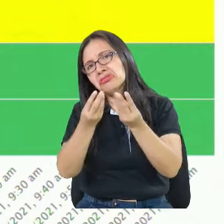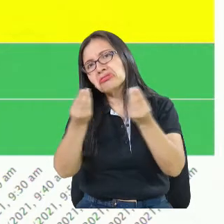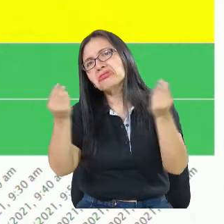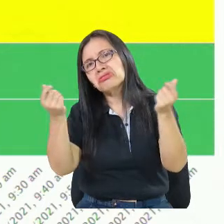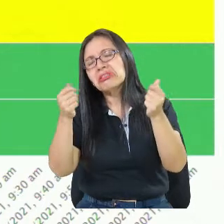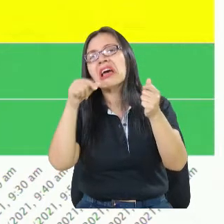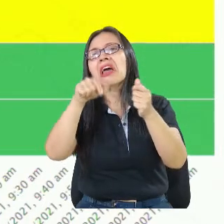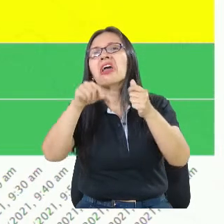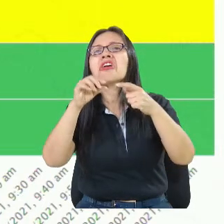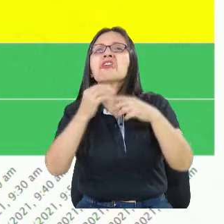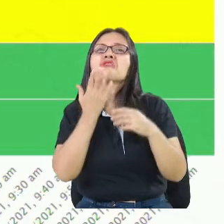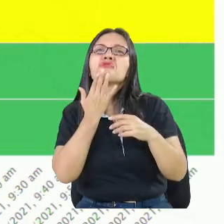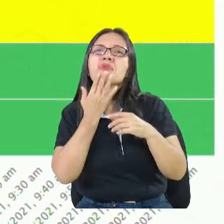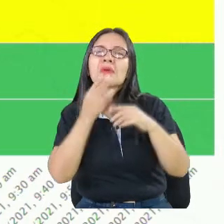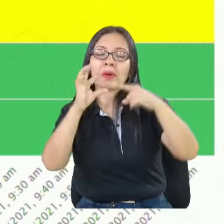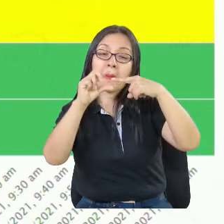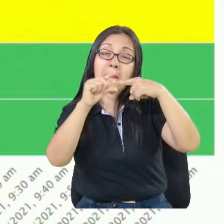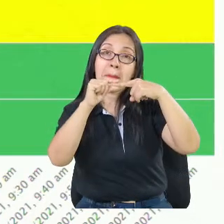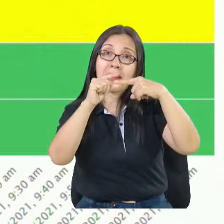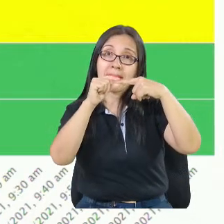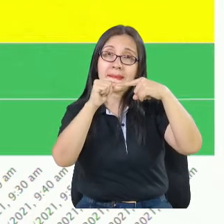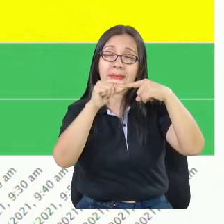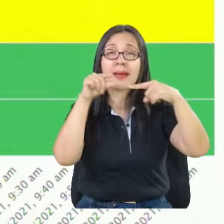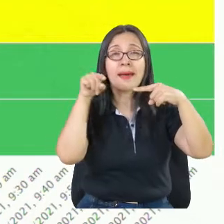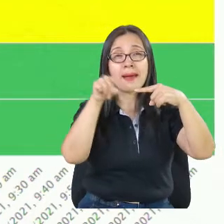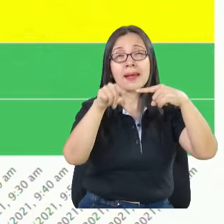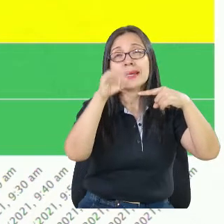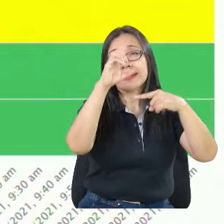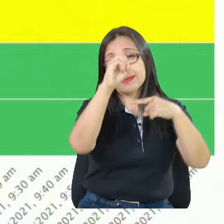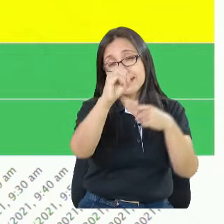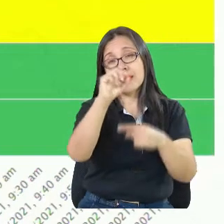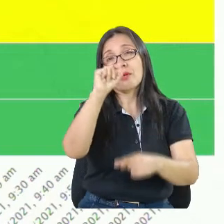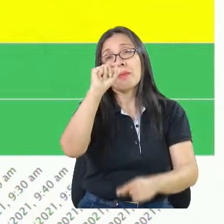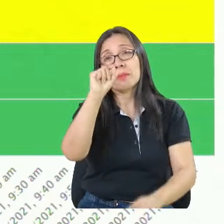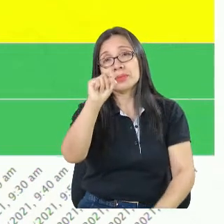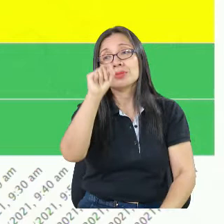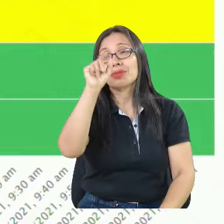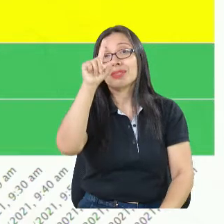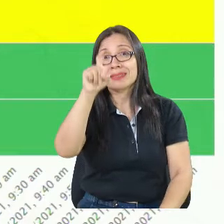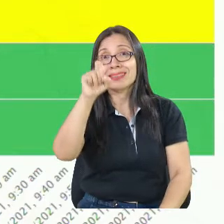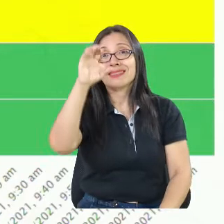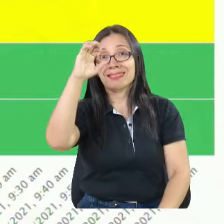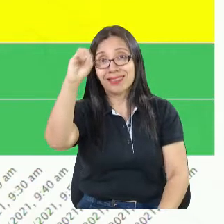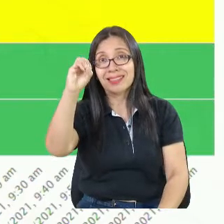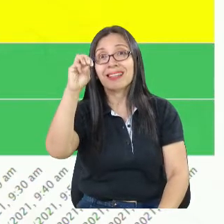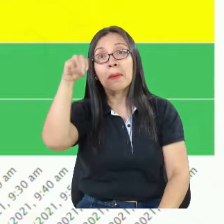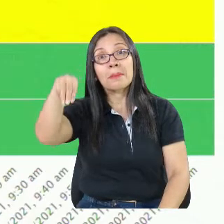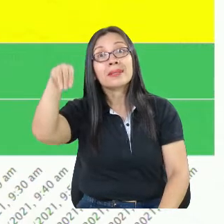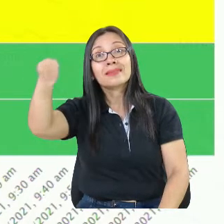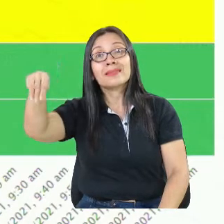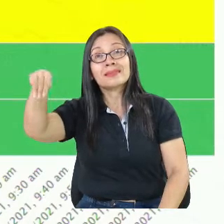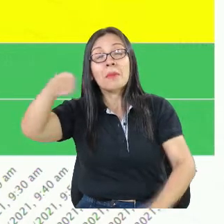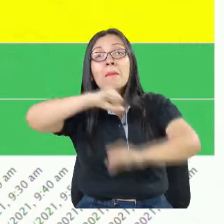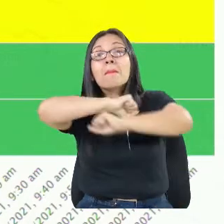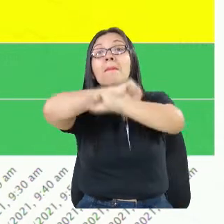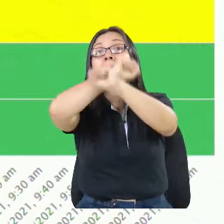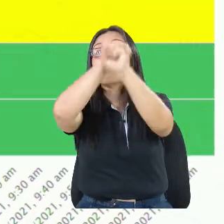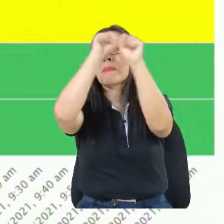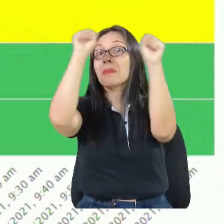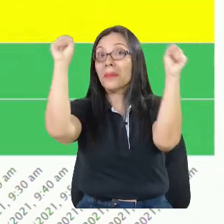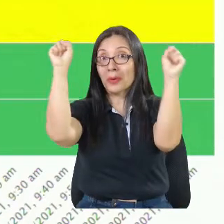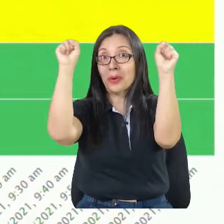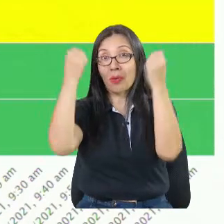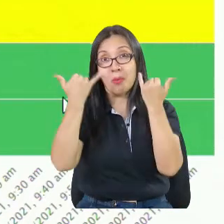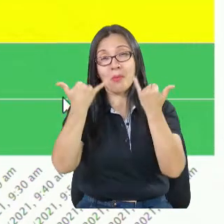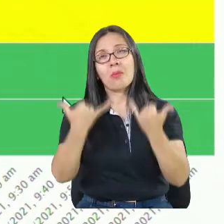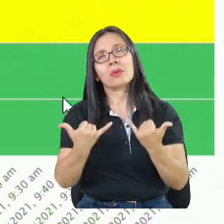verde. Por ejemplo, aquí cayeron 0.60 milímetros en las horas de la mañana, el día de